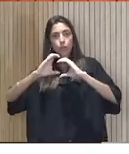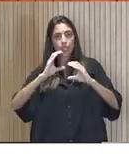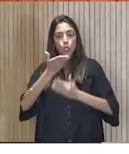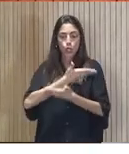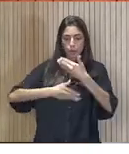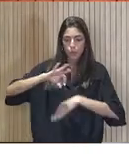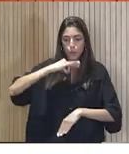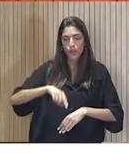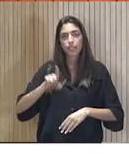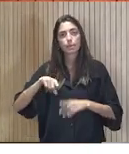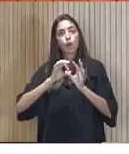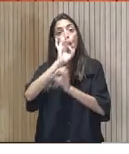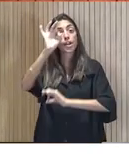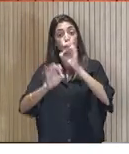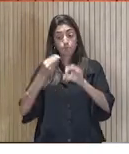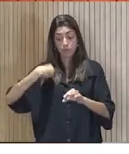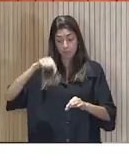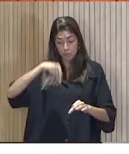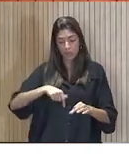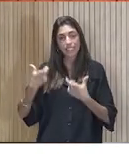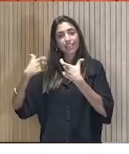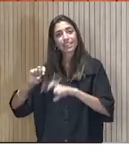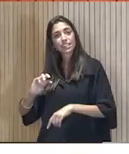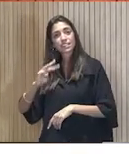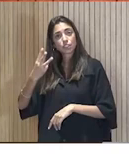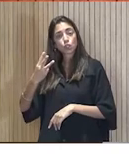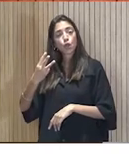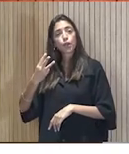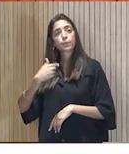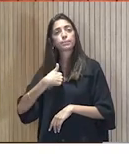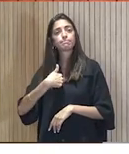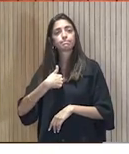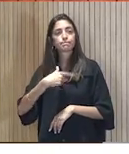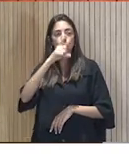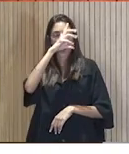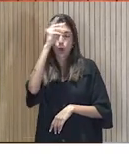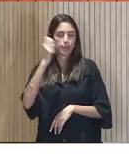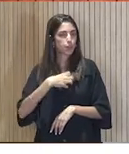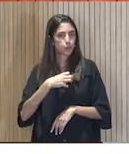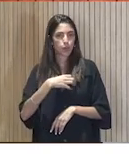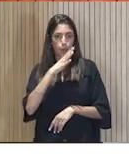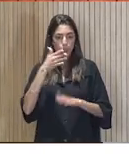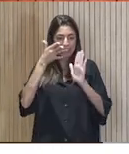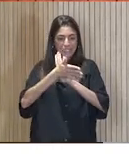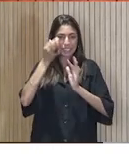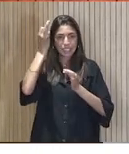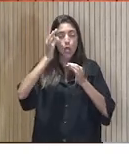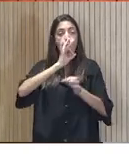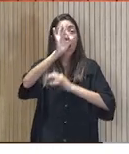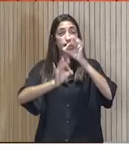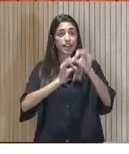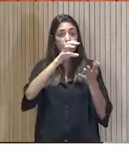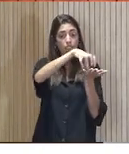está en una organización como la nuestra. El tercer sector, no olvidemos, lo definimos como una serie de organizaciones que son